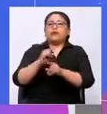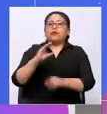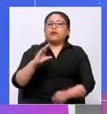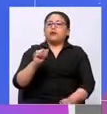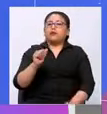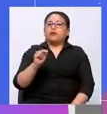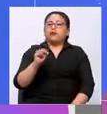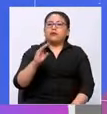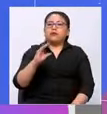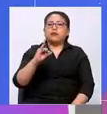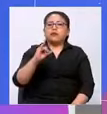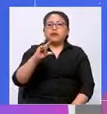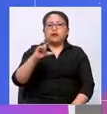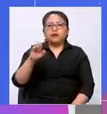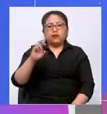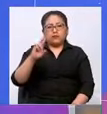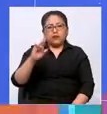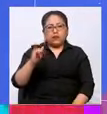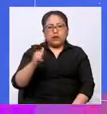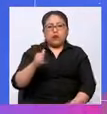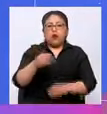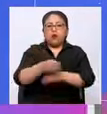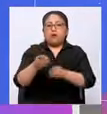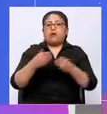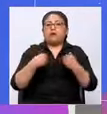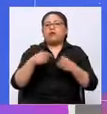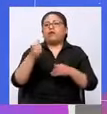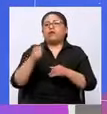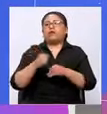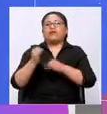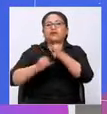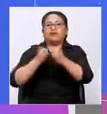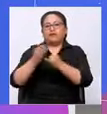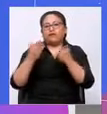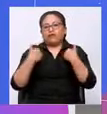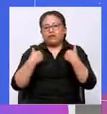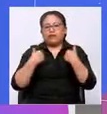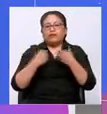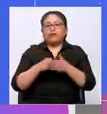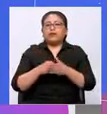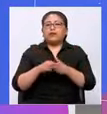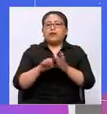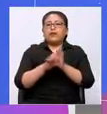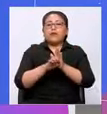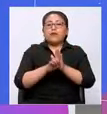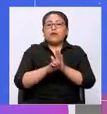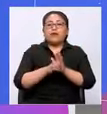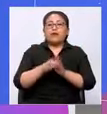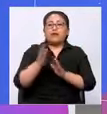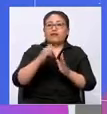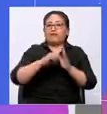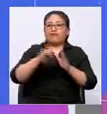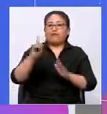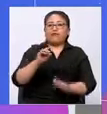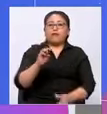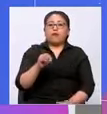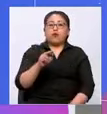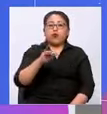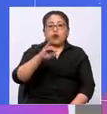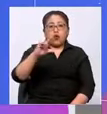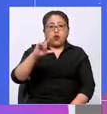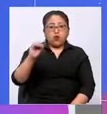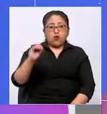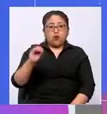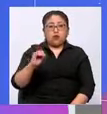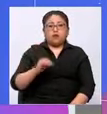Tenemos una causa abierta en el país donde con la evasión, es decir, con la salida de Murillo, prácticamente no se podía avanzar mucho ya que